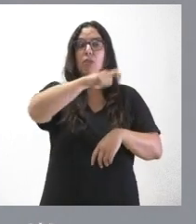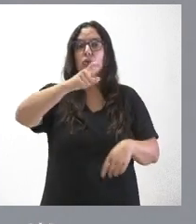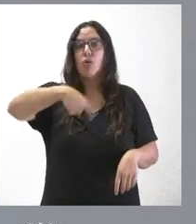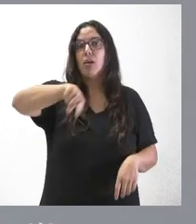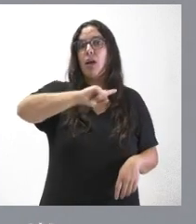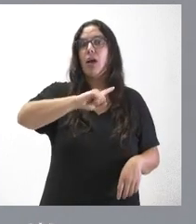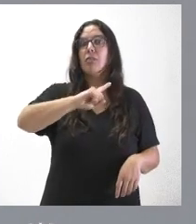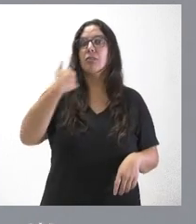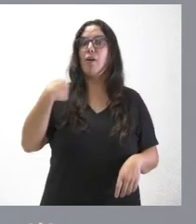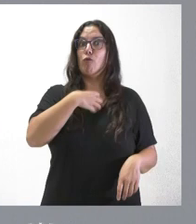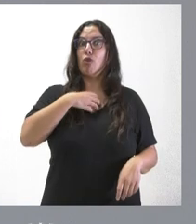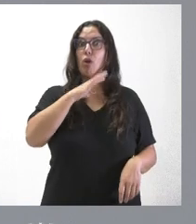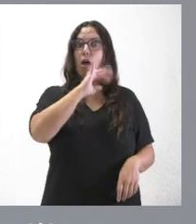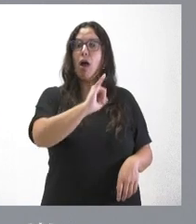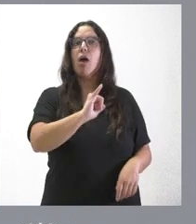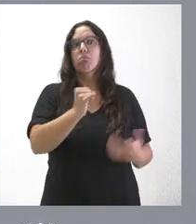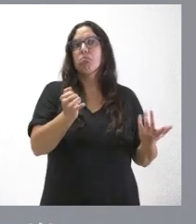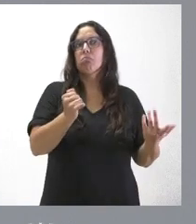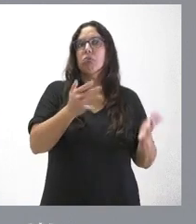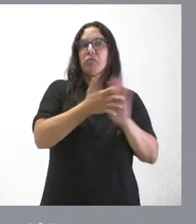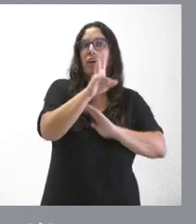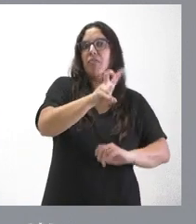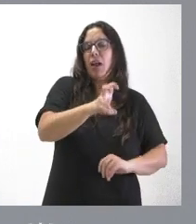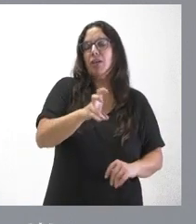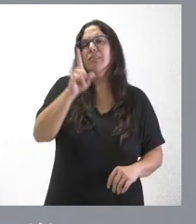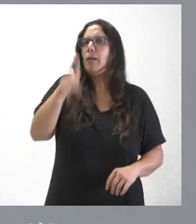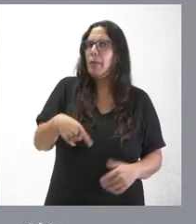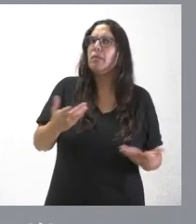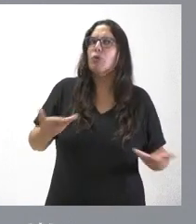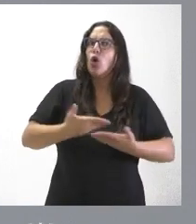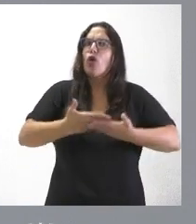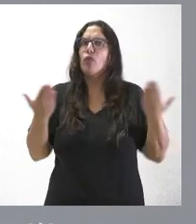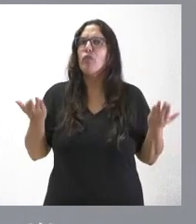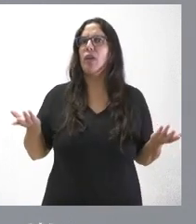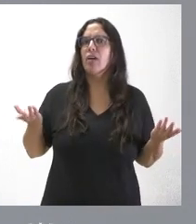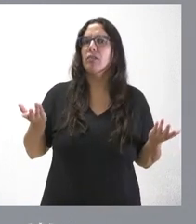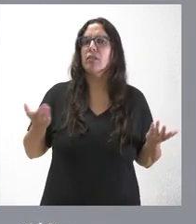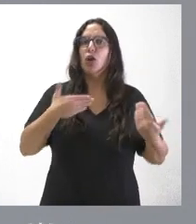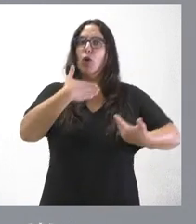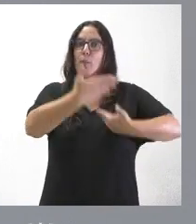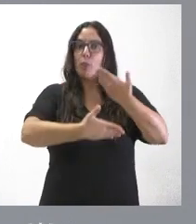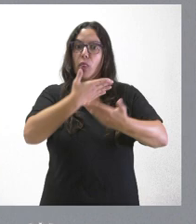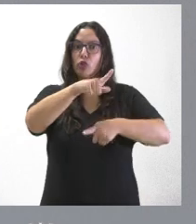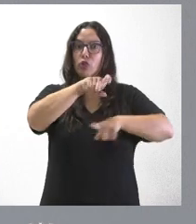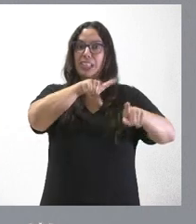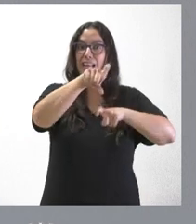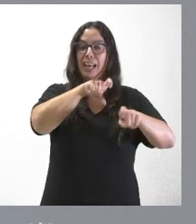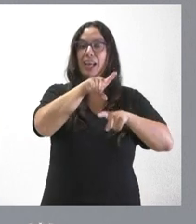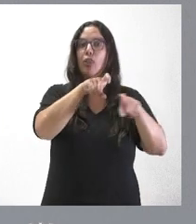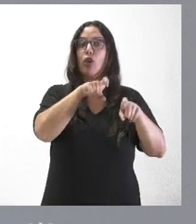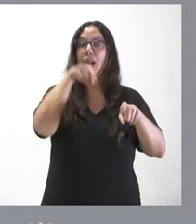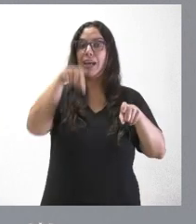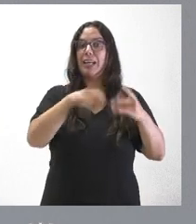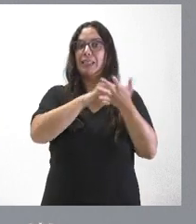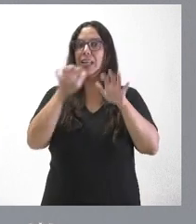de empleado público. Pues yo creo que es útil. Tenemos que confiar también en que ese proceso selectivo siempre en Castilla y